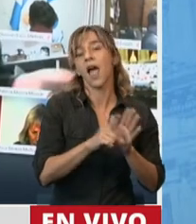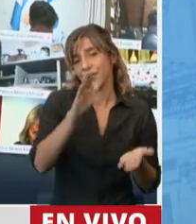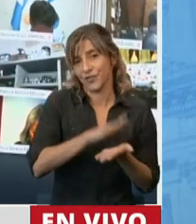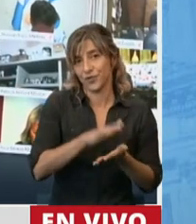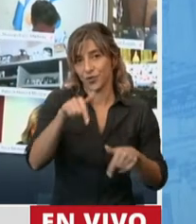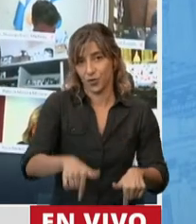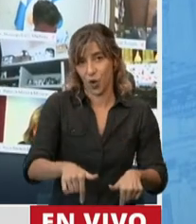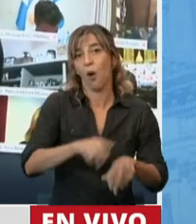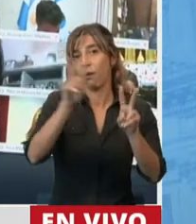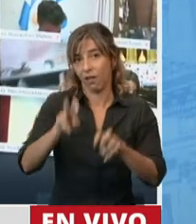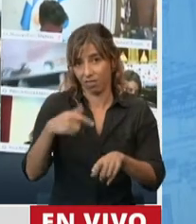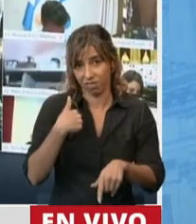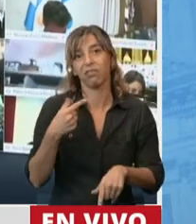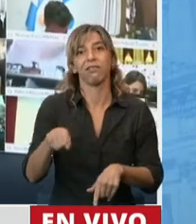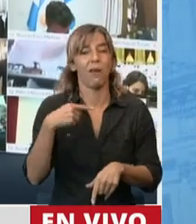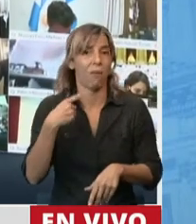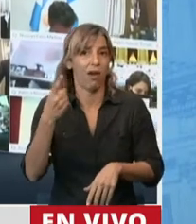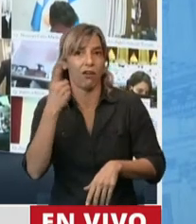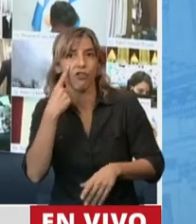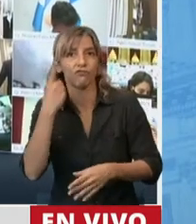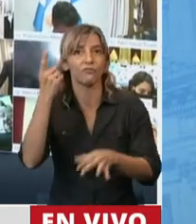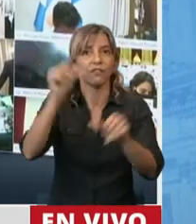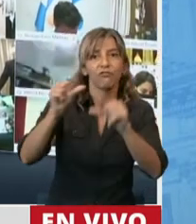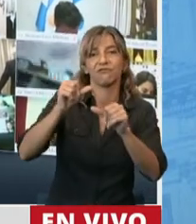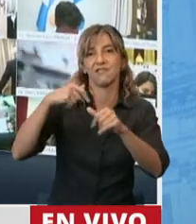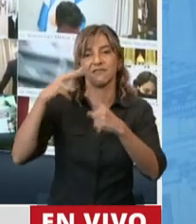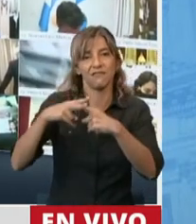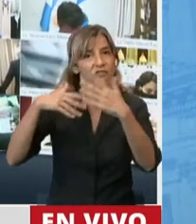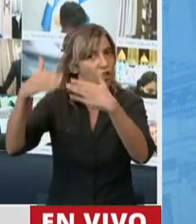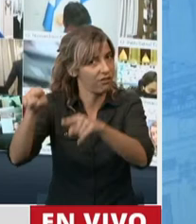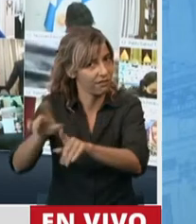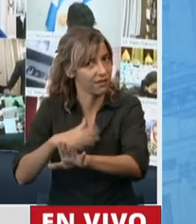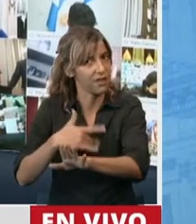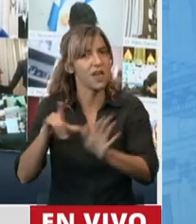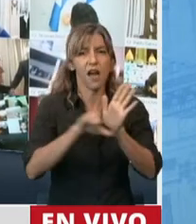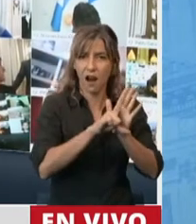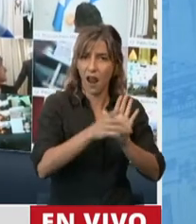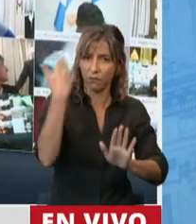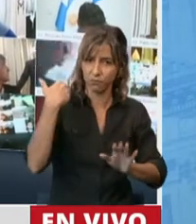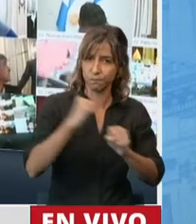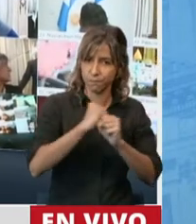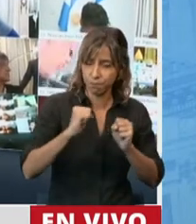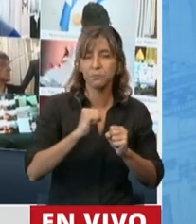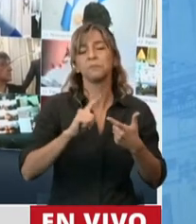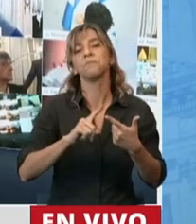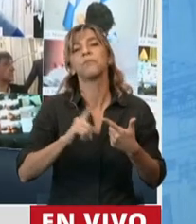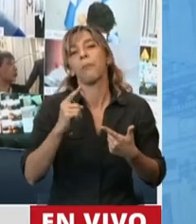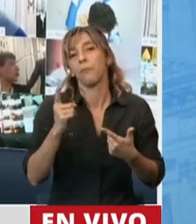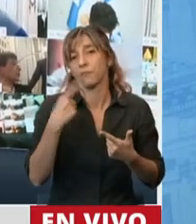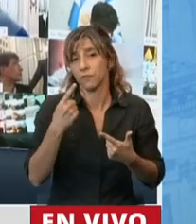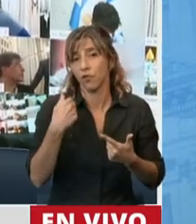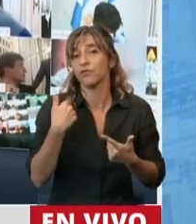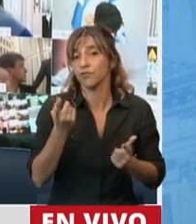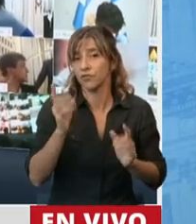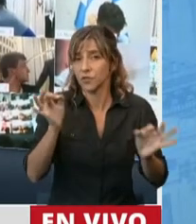Conocimiento. Es verdad que nuestro bloque la acompañó, pero si escuchamos las versiones taquigráficas, muchos de acá lo recuerdan,